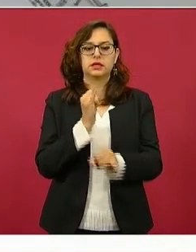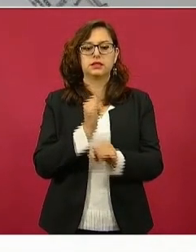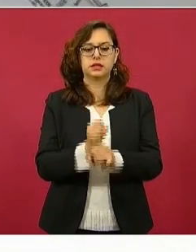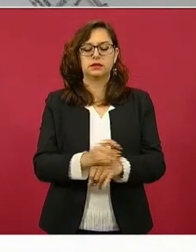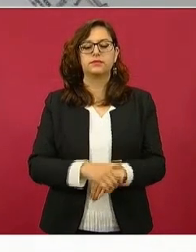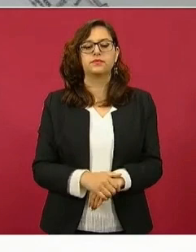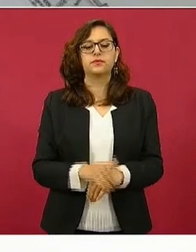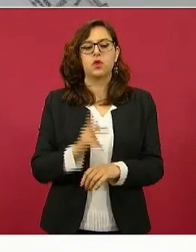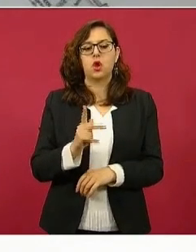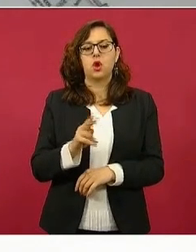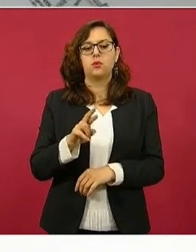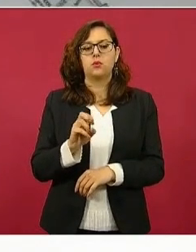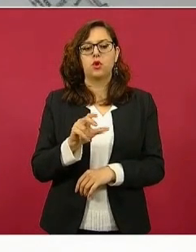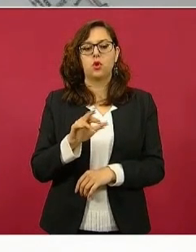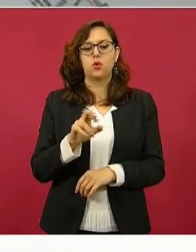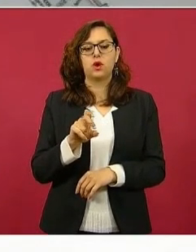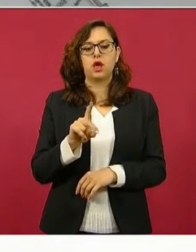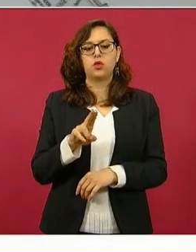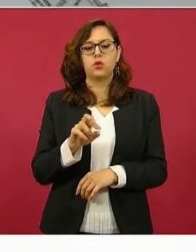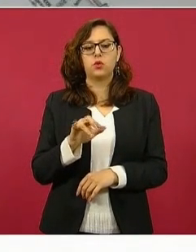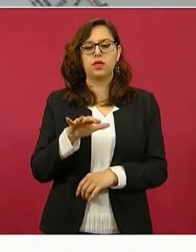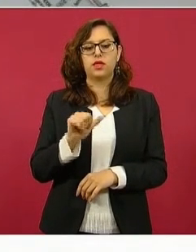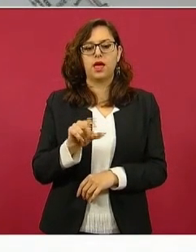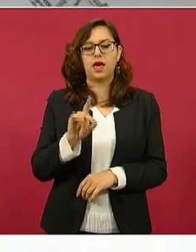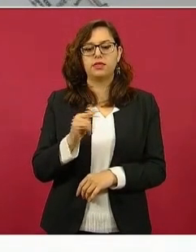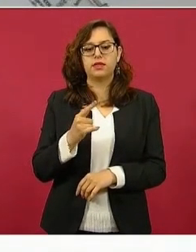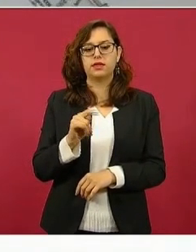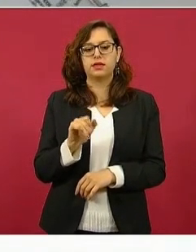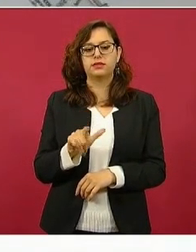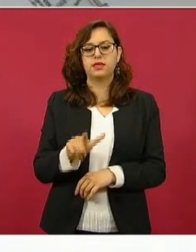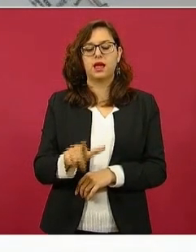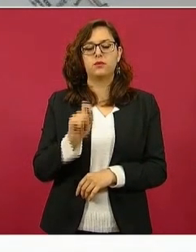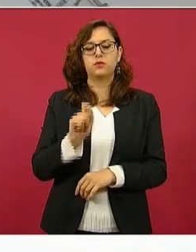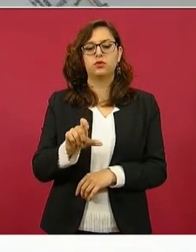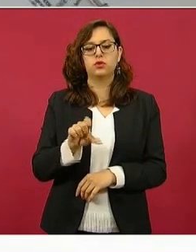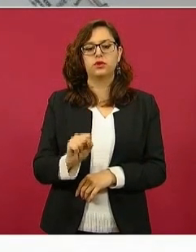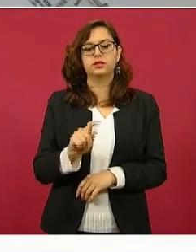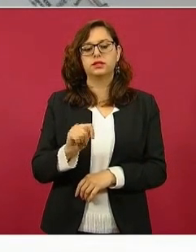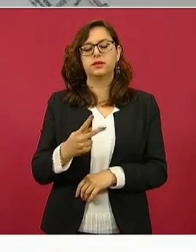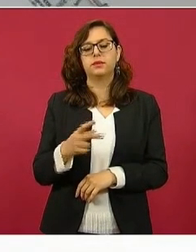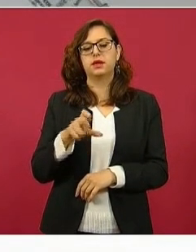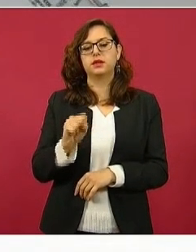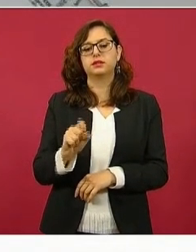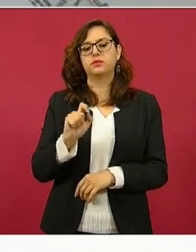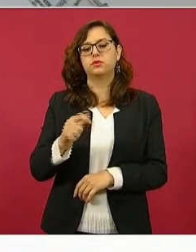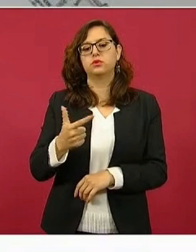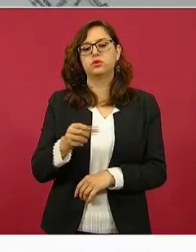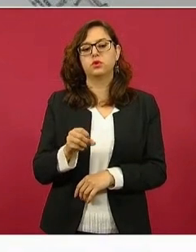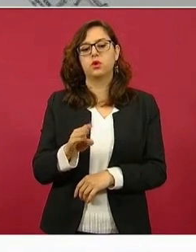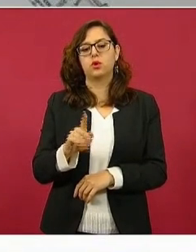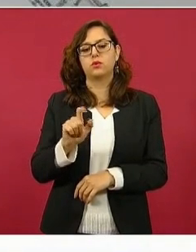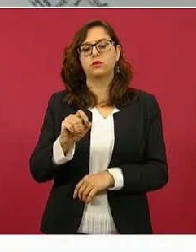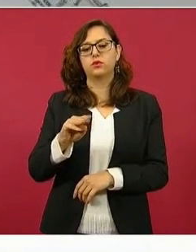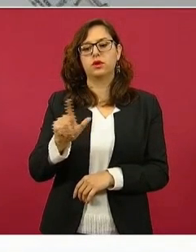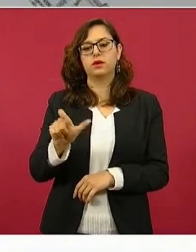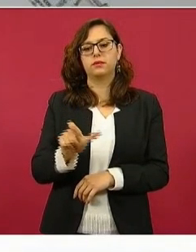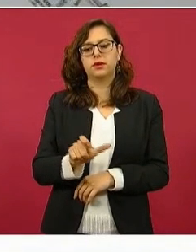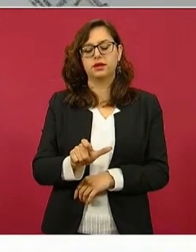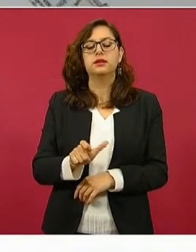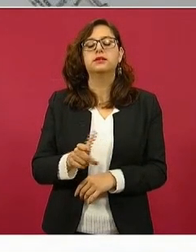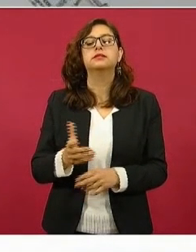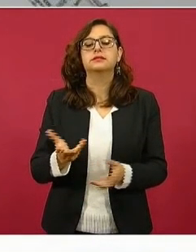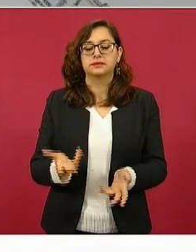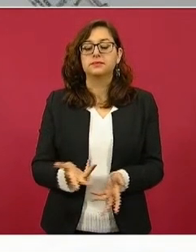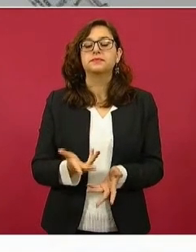procuraduriadigital.stps.gov.mx, esto en dos vías, por supuesto